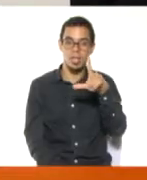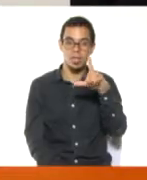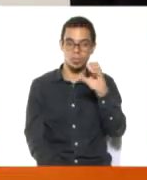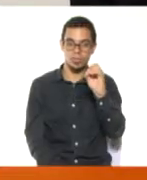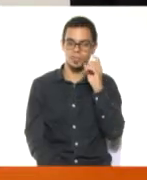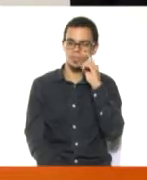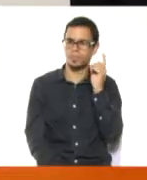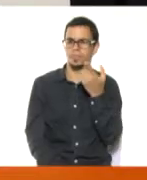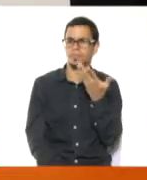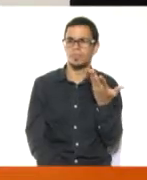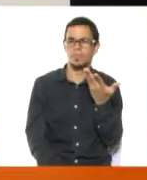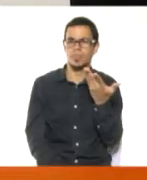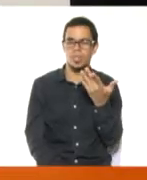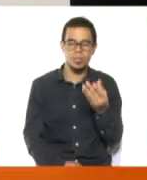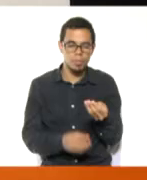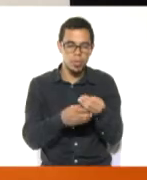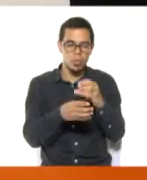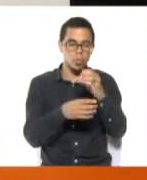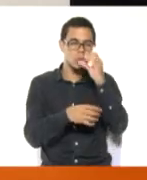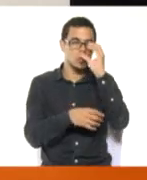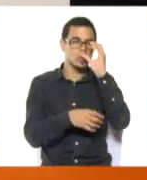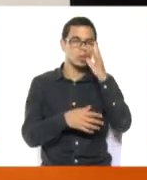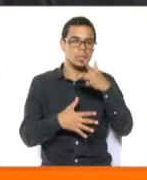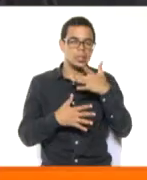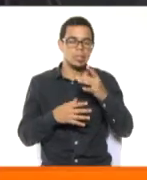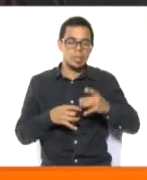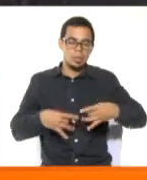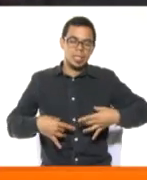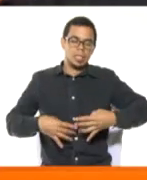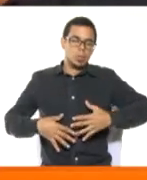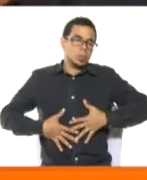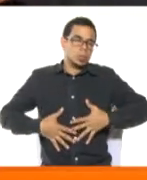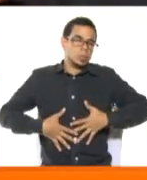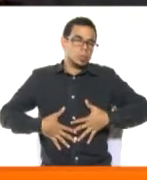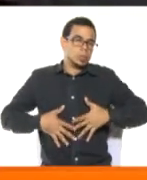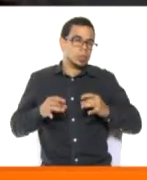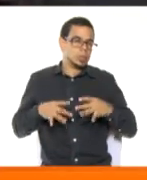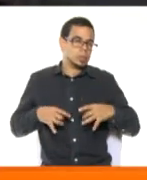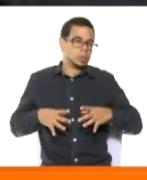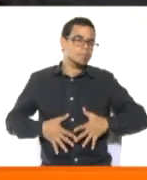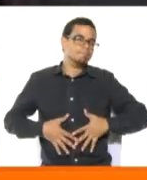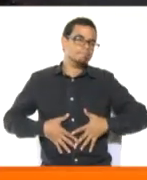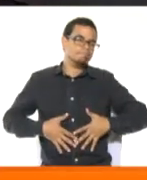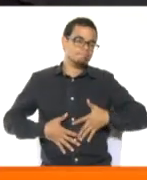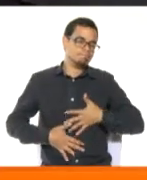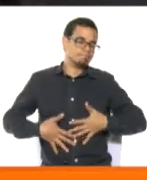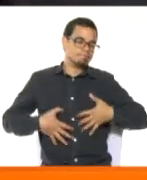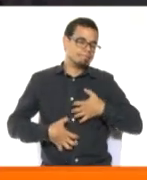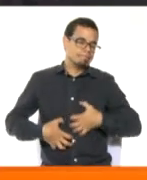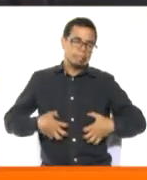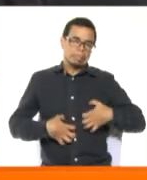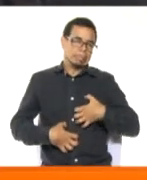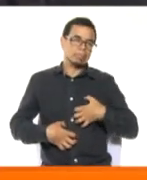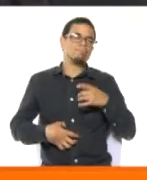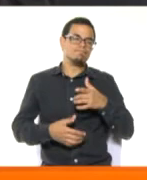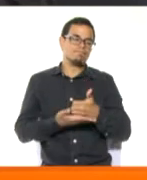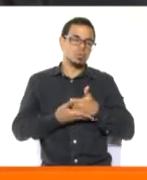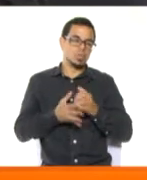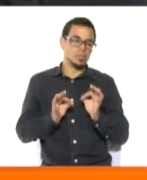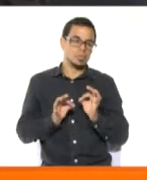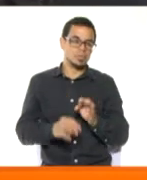malojillo es un sedante y también sirve para malestares estomacales. Y el orégano nos sirve para las vías